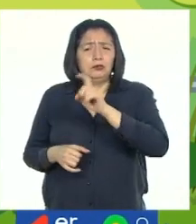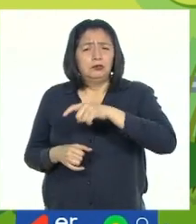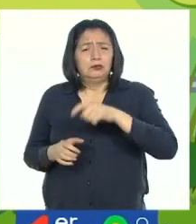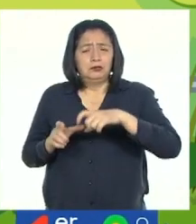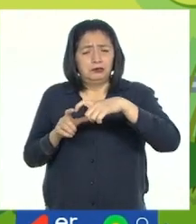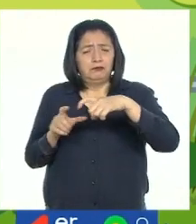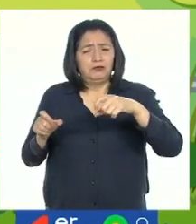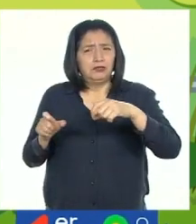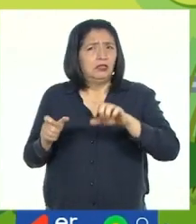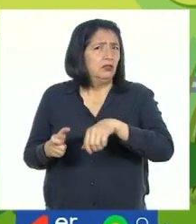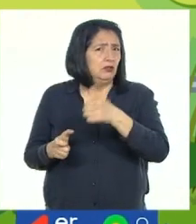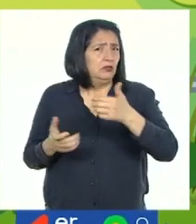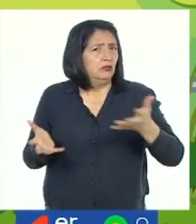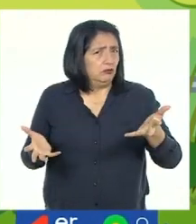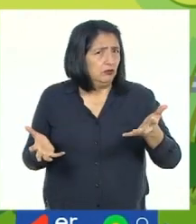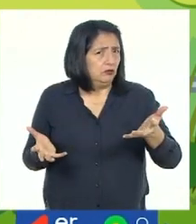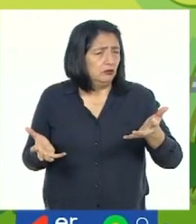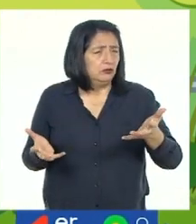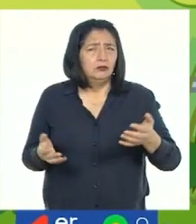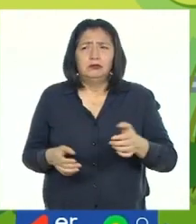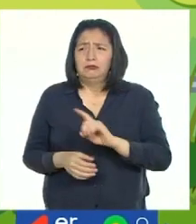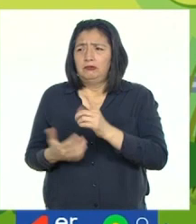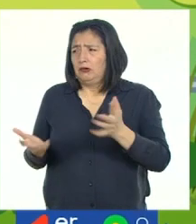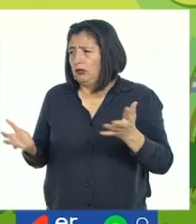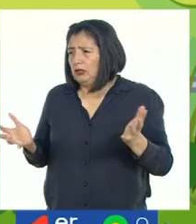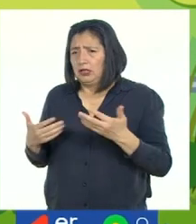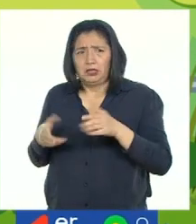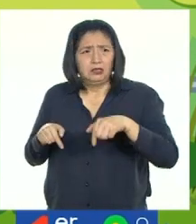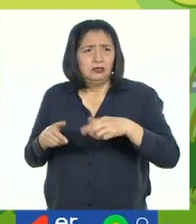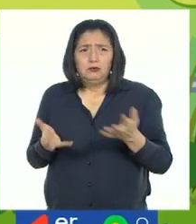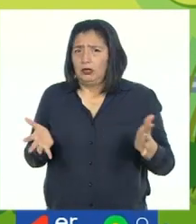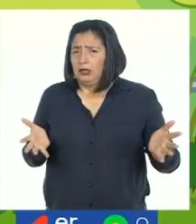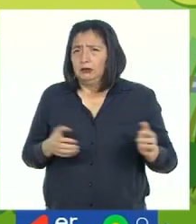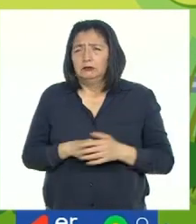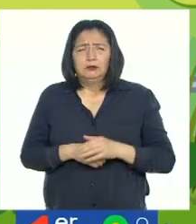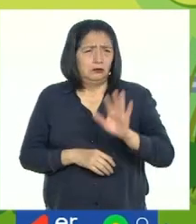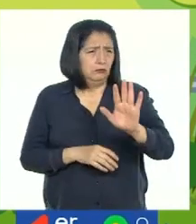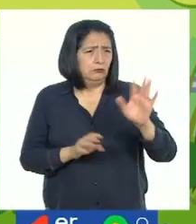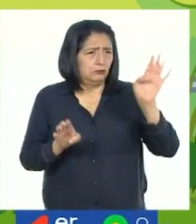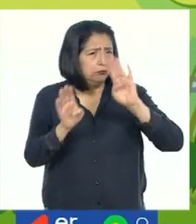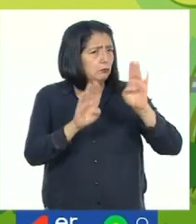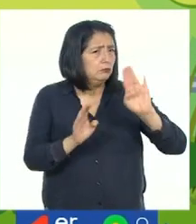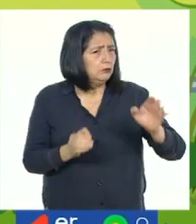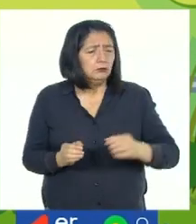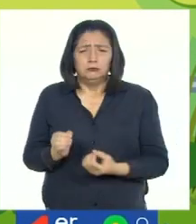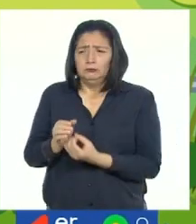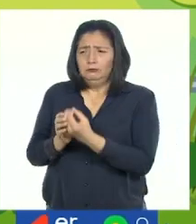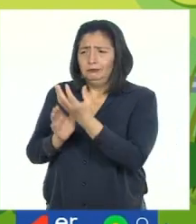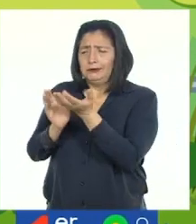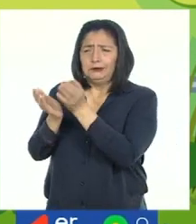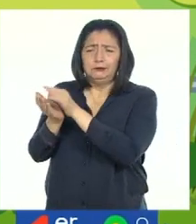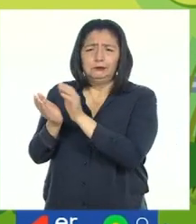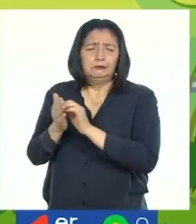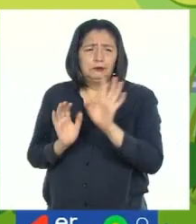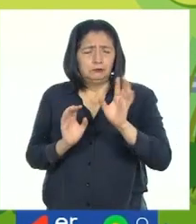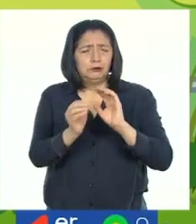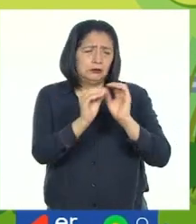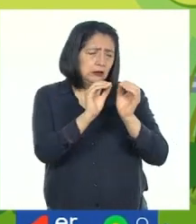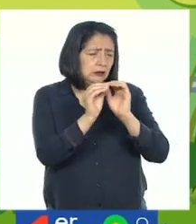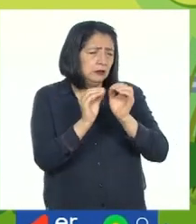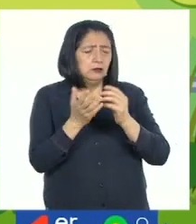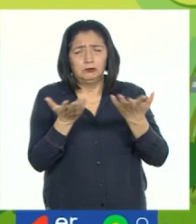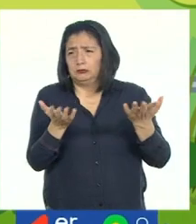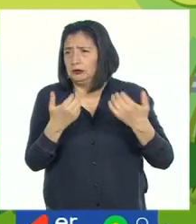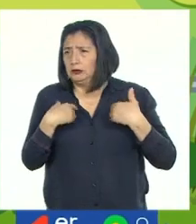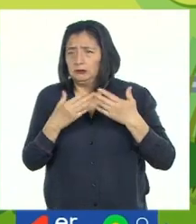fichas y otras cosas. No tenemos eso aquí. No te preocupes, carnivorina. Vamos a adaptar este juego